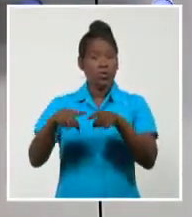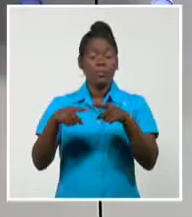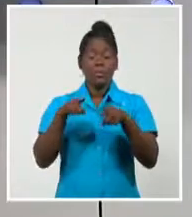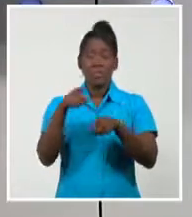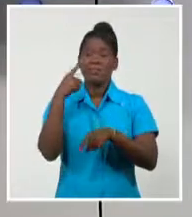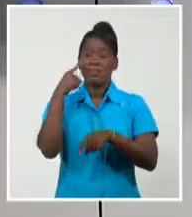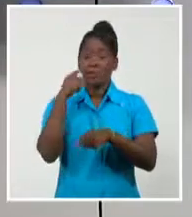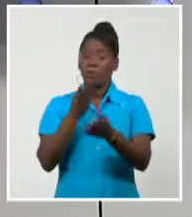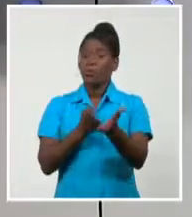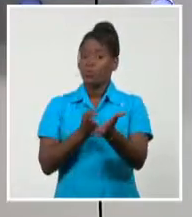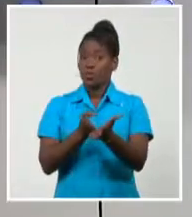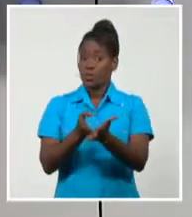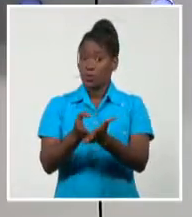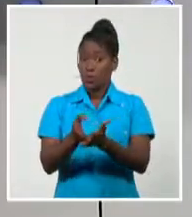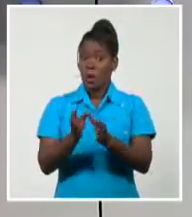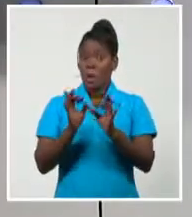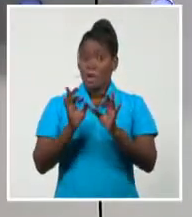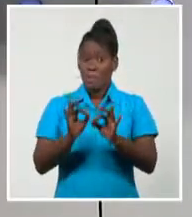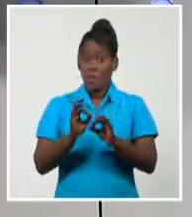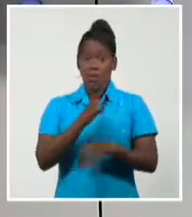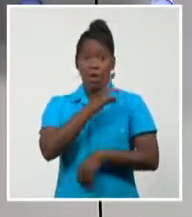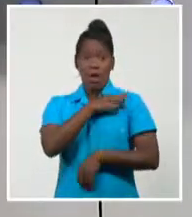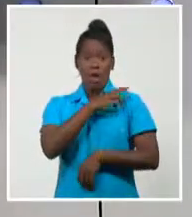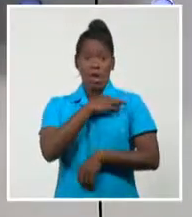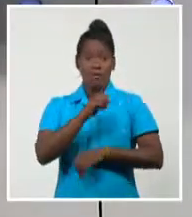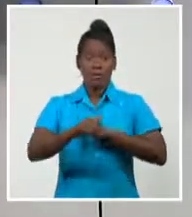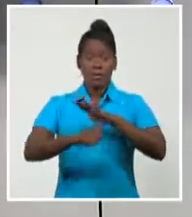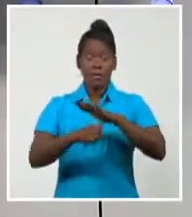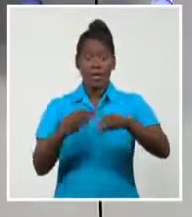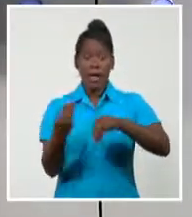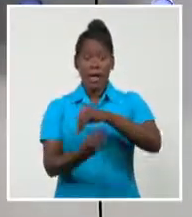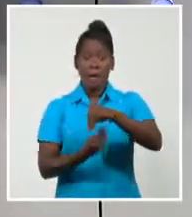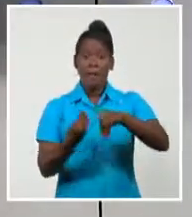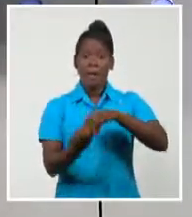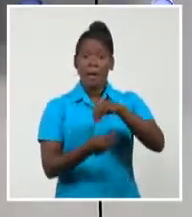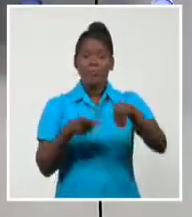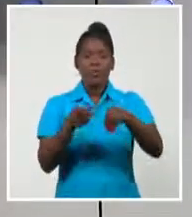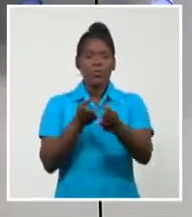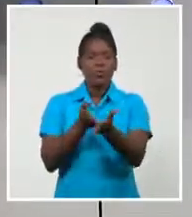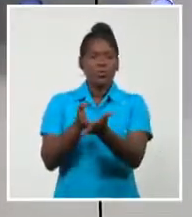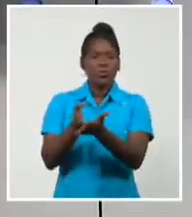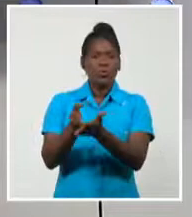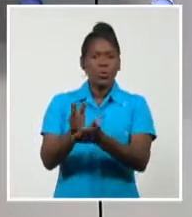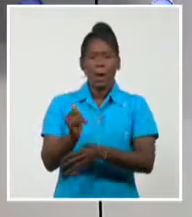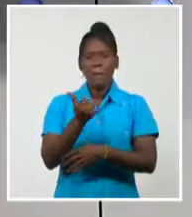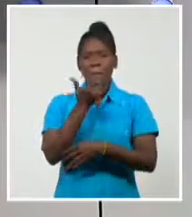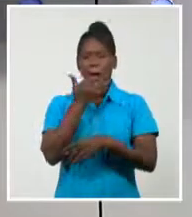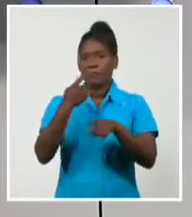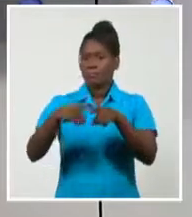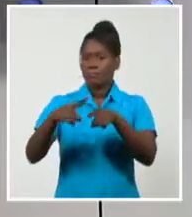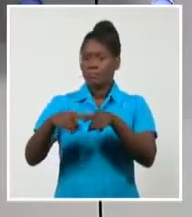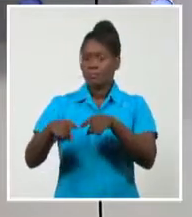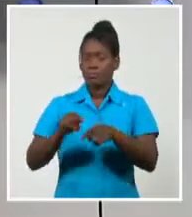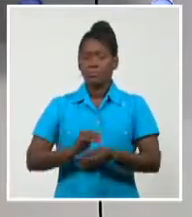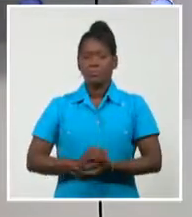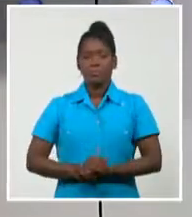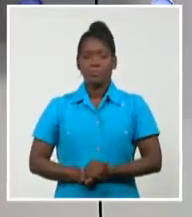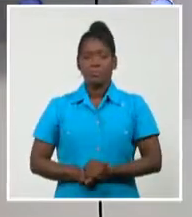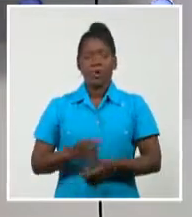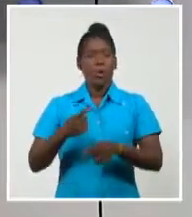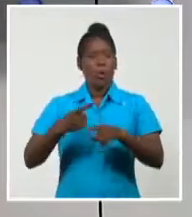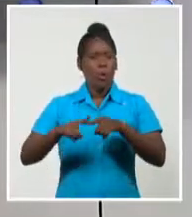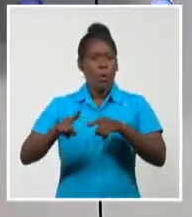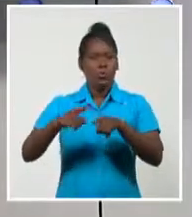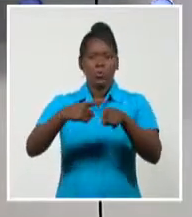extendido en las estructuras de poder y que incluso trasciende al gobierno que acabó de ser destituido. Alberto Fujimori, Alejandro